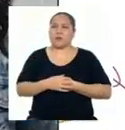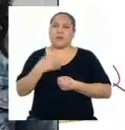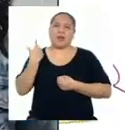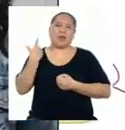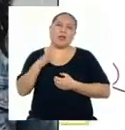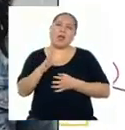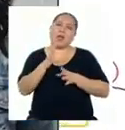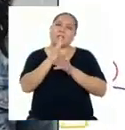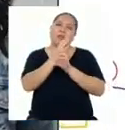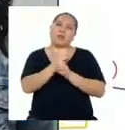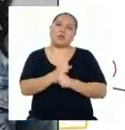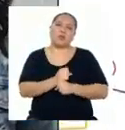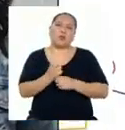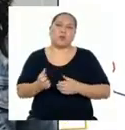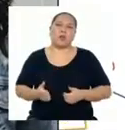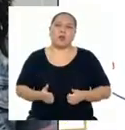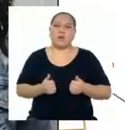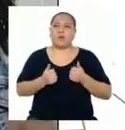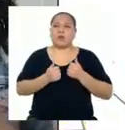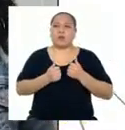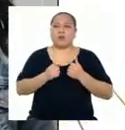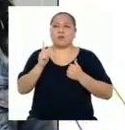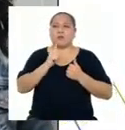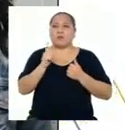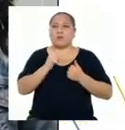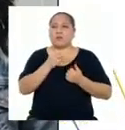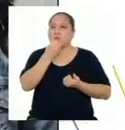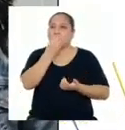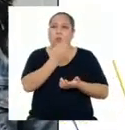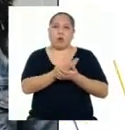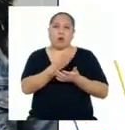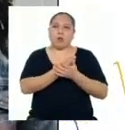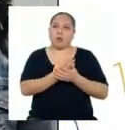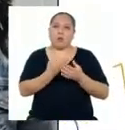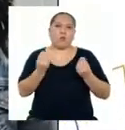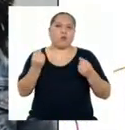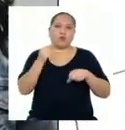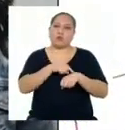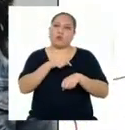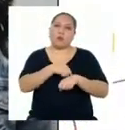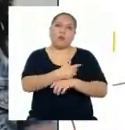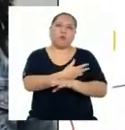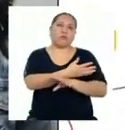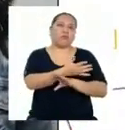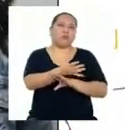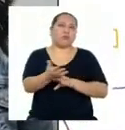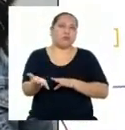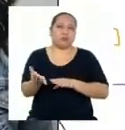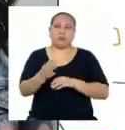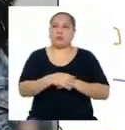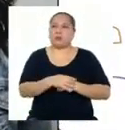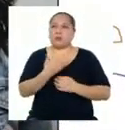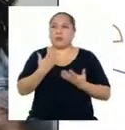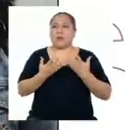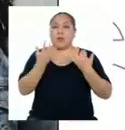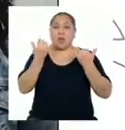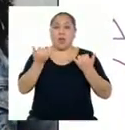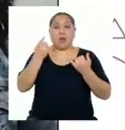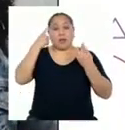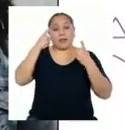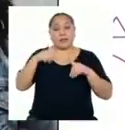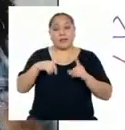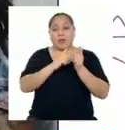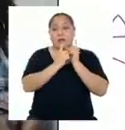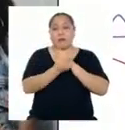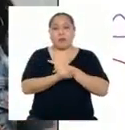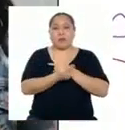estado acostumbrados a un estilo de vida que de repente no ha sido correcto por un periodo muy largo de años y por eso tal vez ahora que decidan